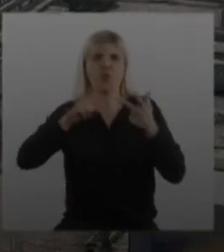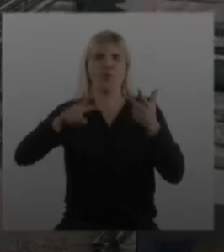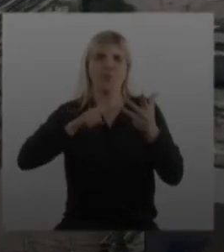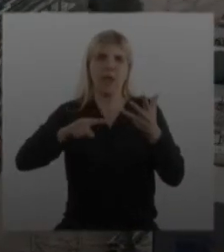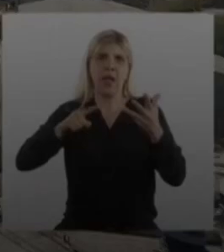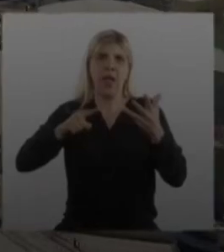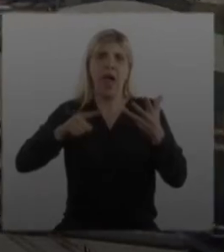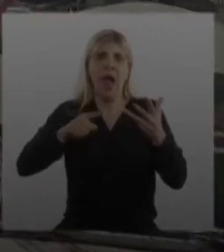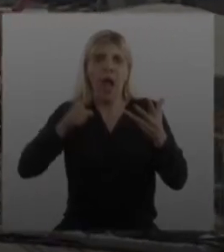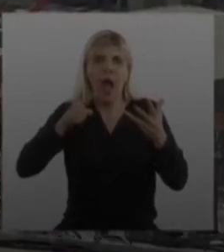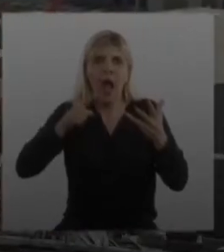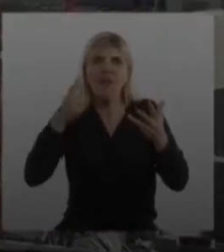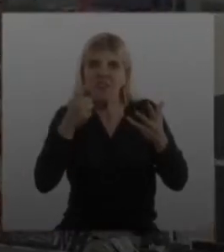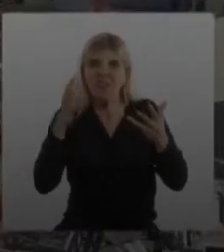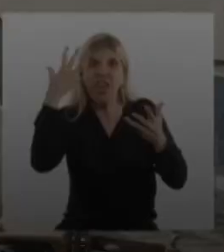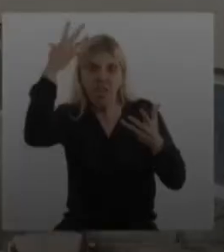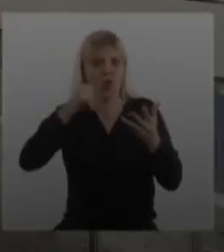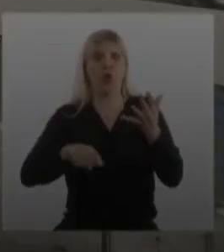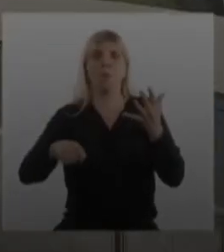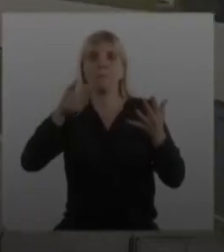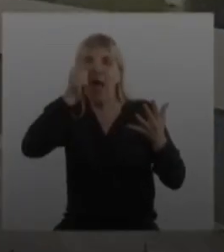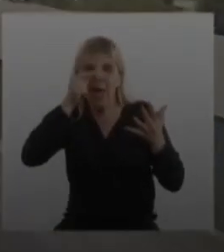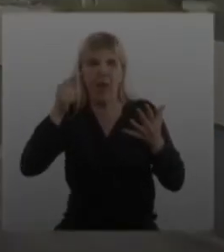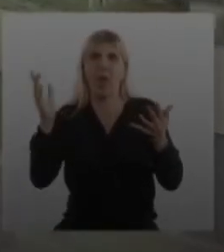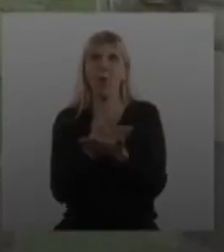se mueve la producción del vidrio, se mueve la producción de la madera.